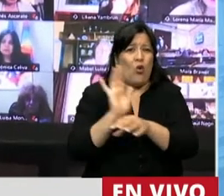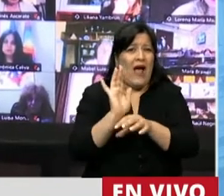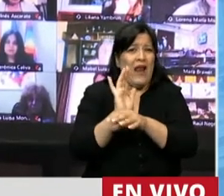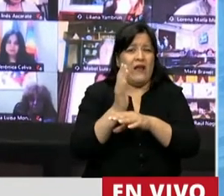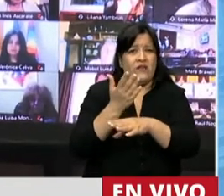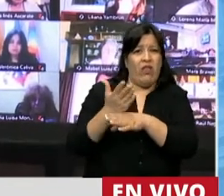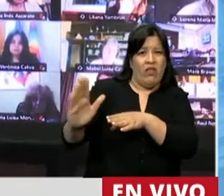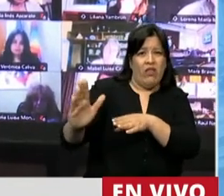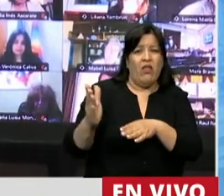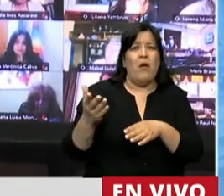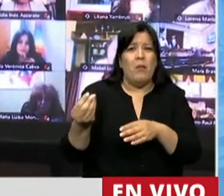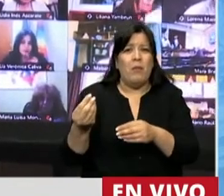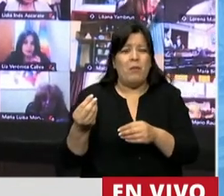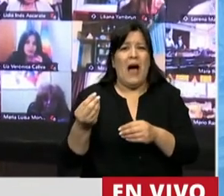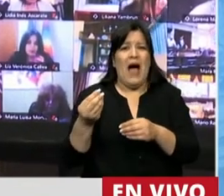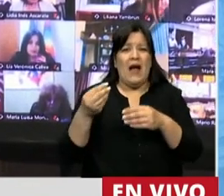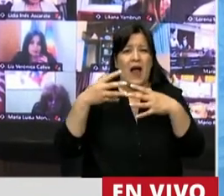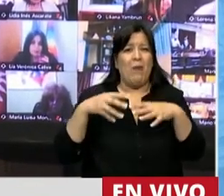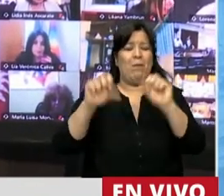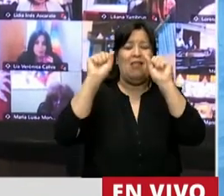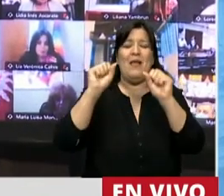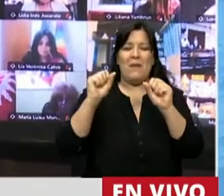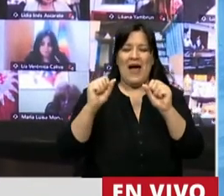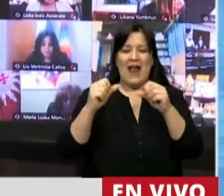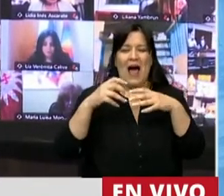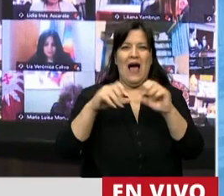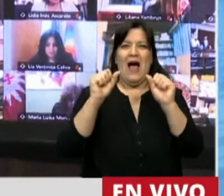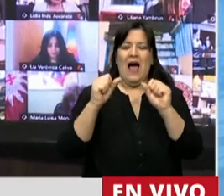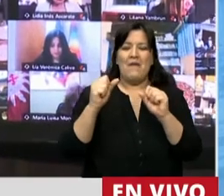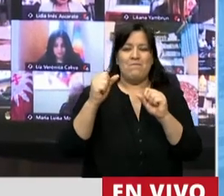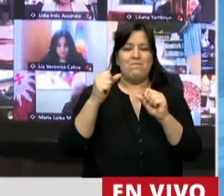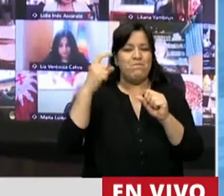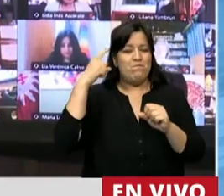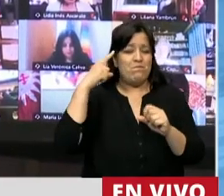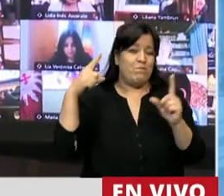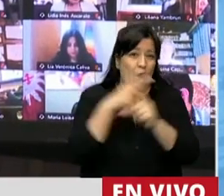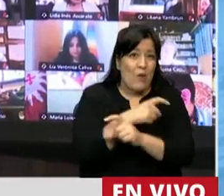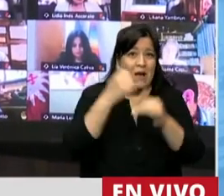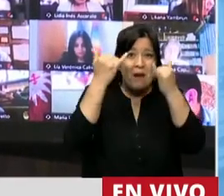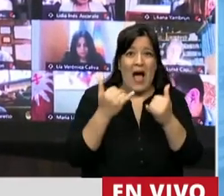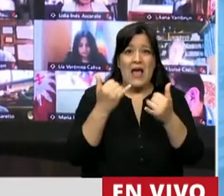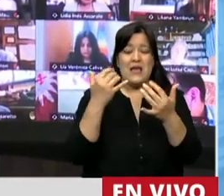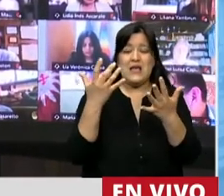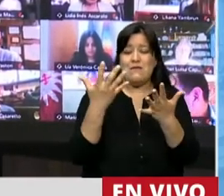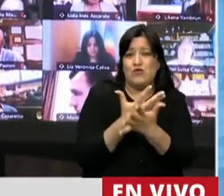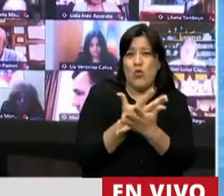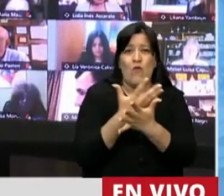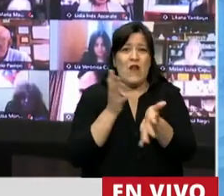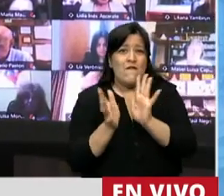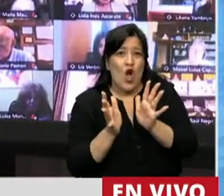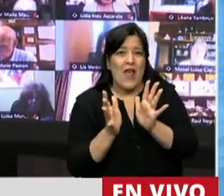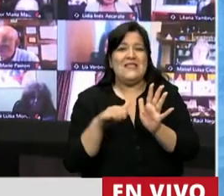órbita de la identificación del problema primero y del abordaje específico luego. Por eso,